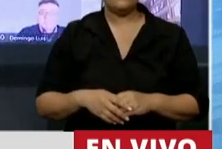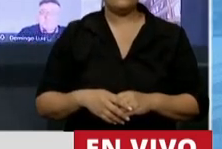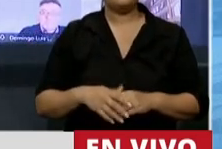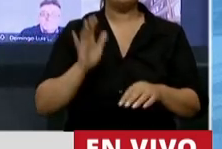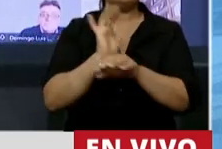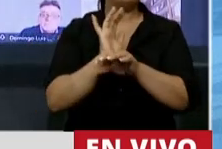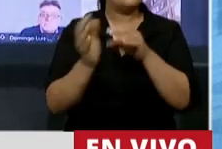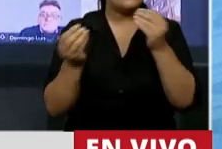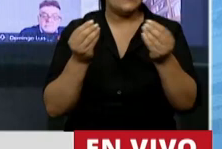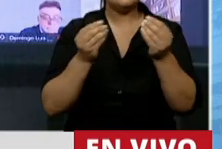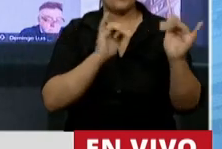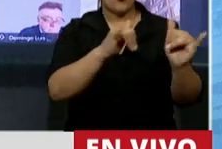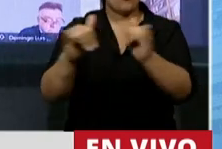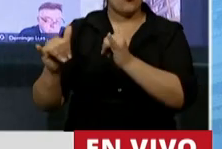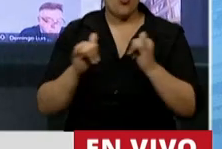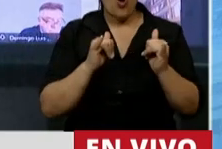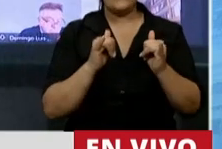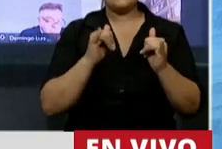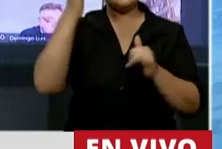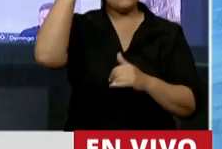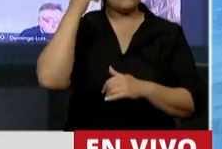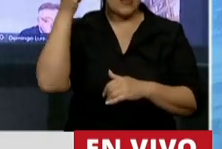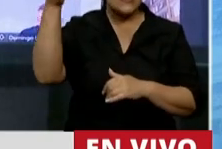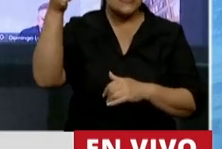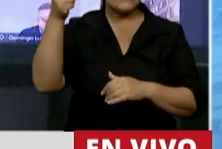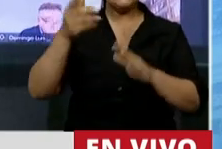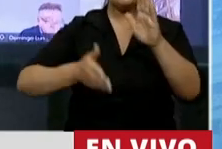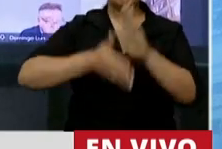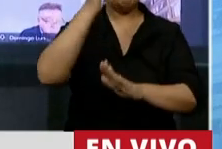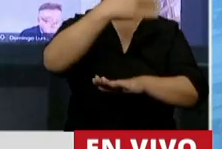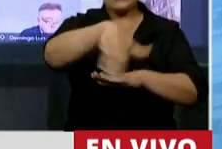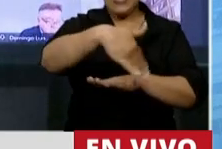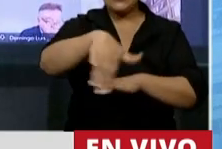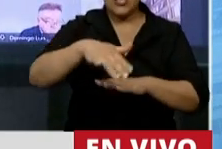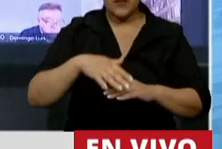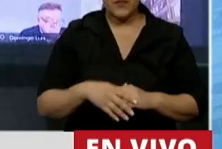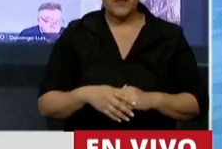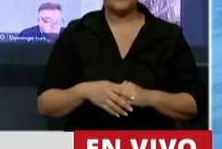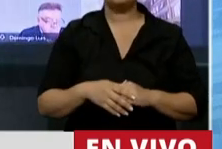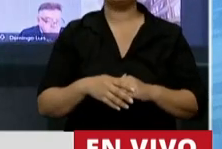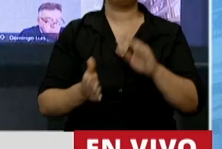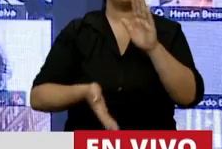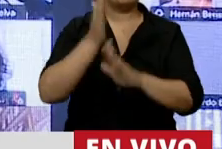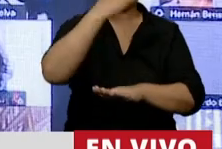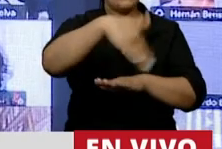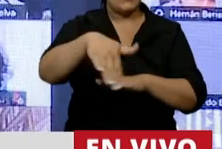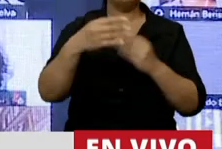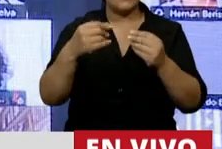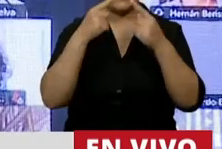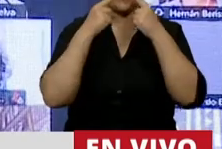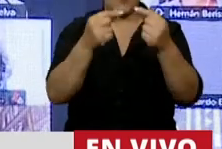Fueron jóvenes, jóvenes franceses que salieron a la calle, que salieron a reclamar